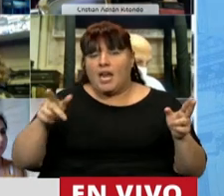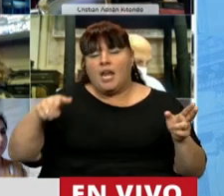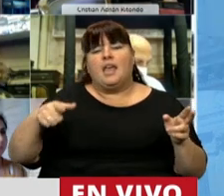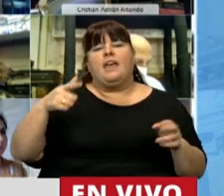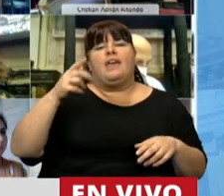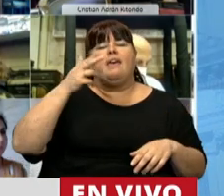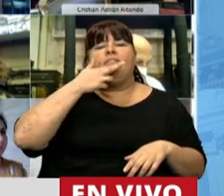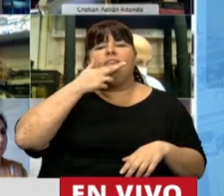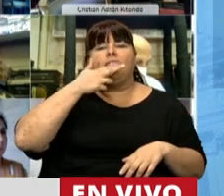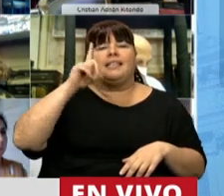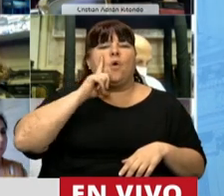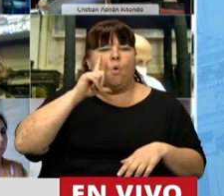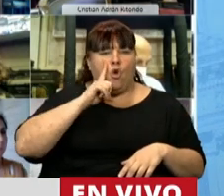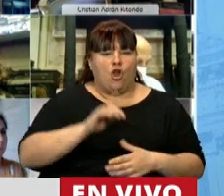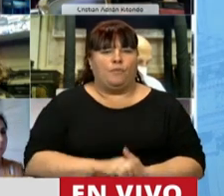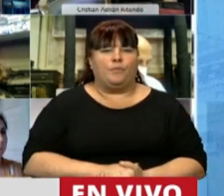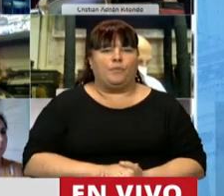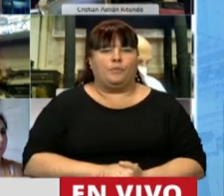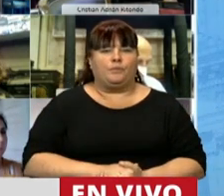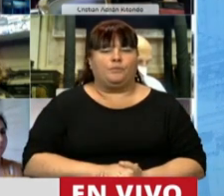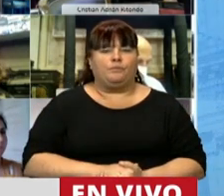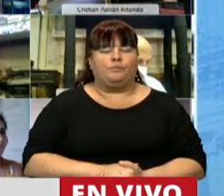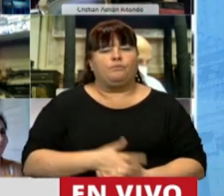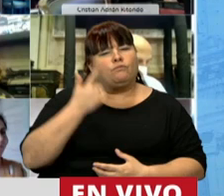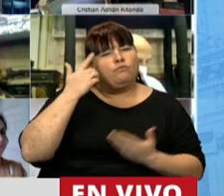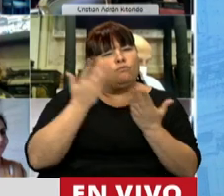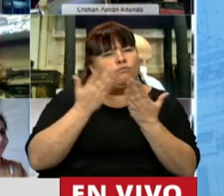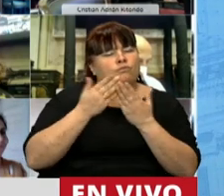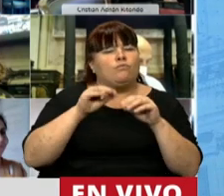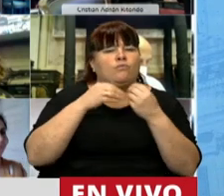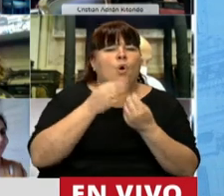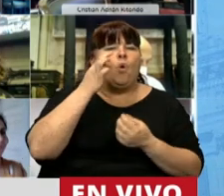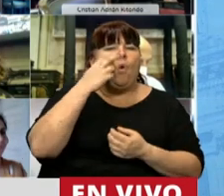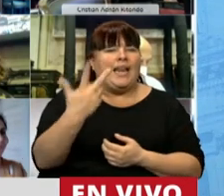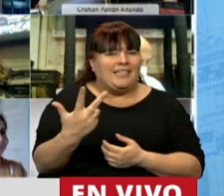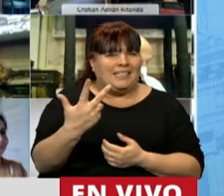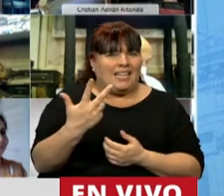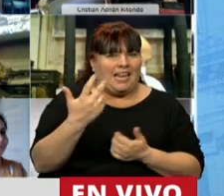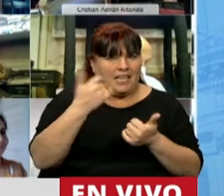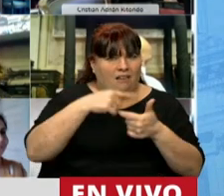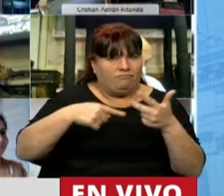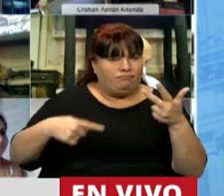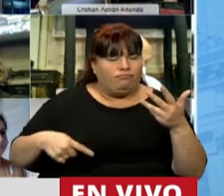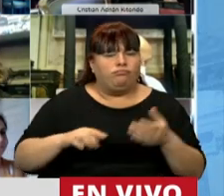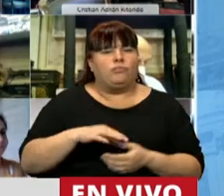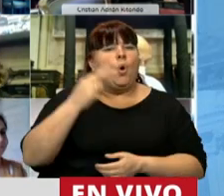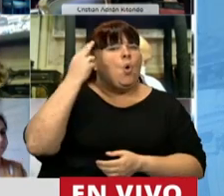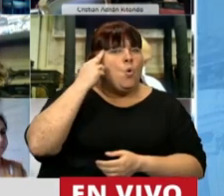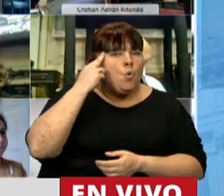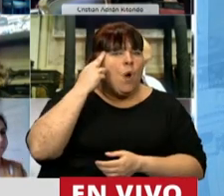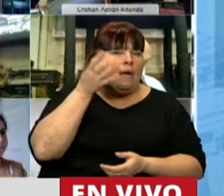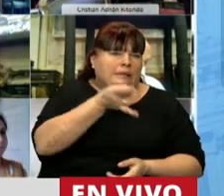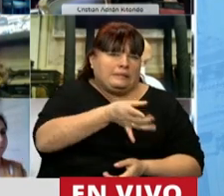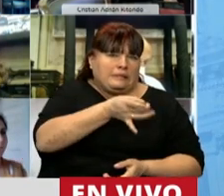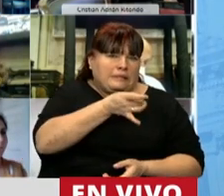el 17 de julio. Analizamos 43 casos, 9 casos de